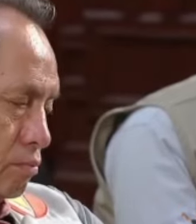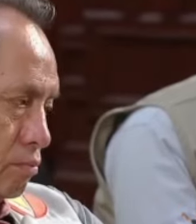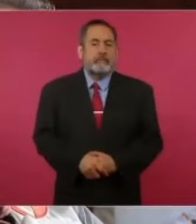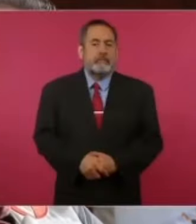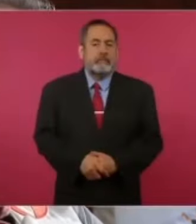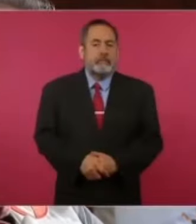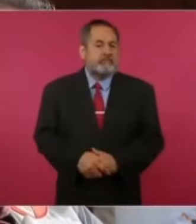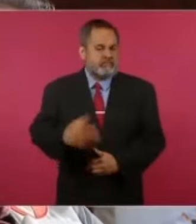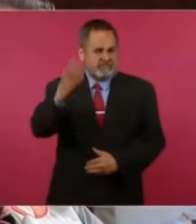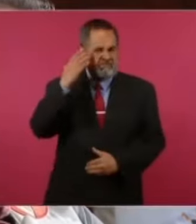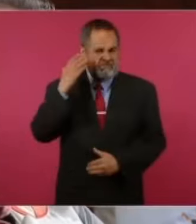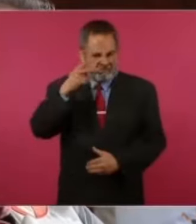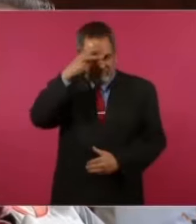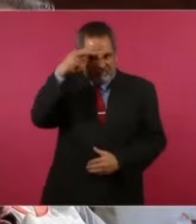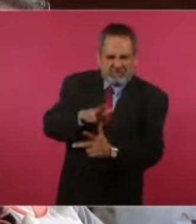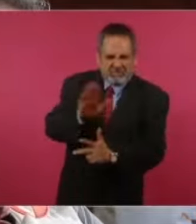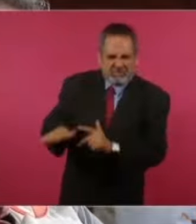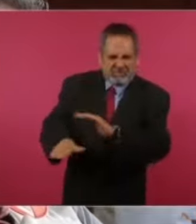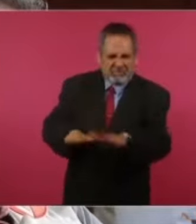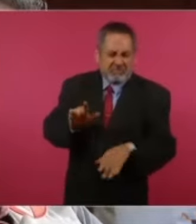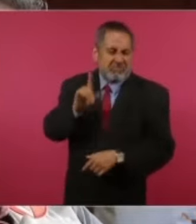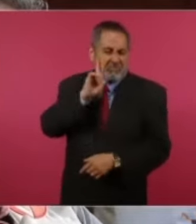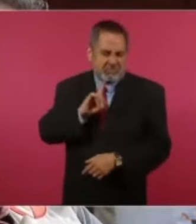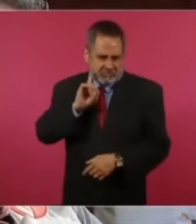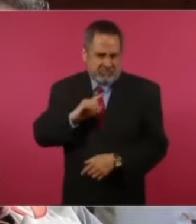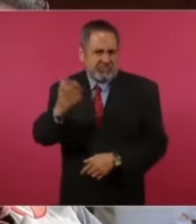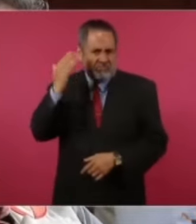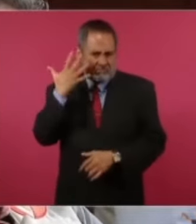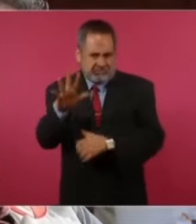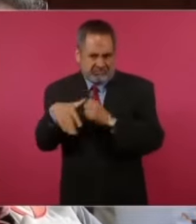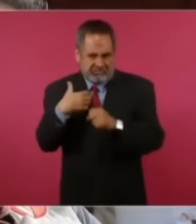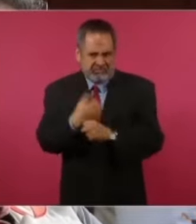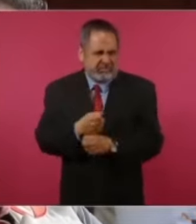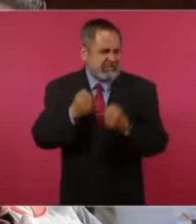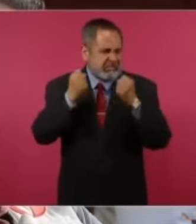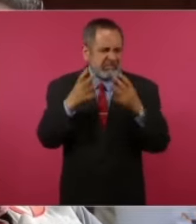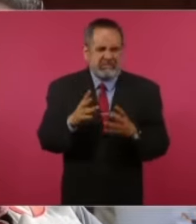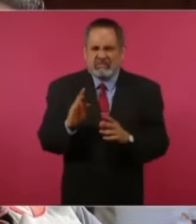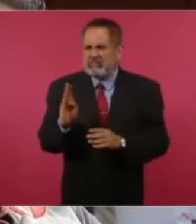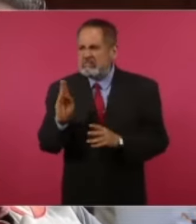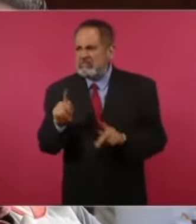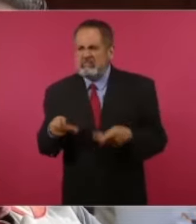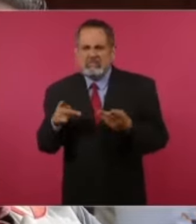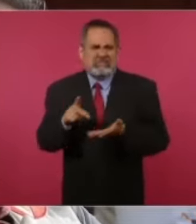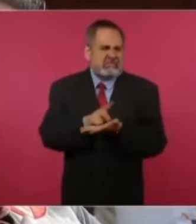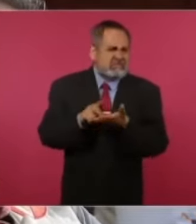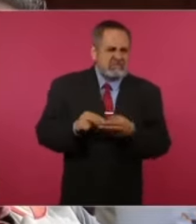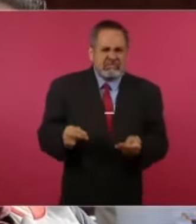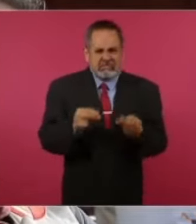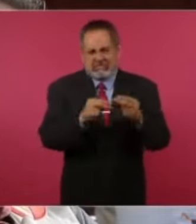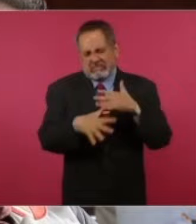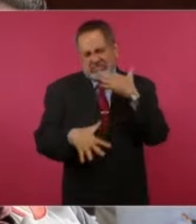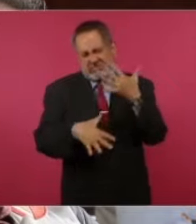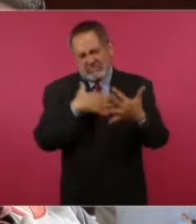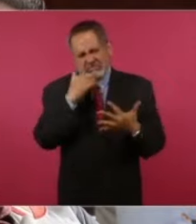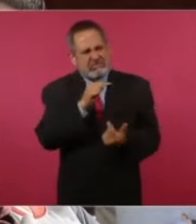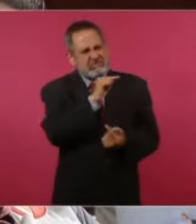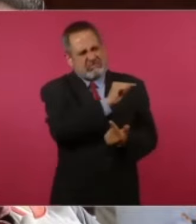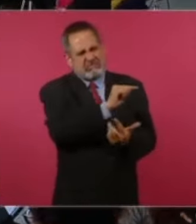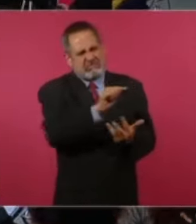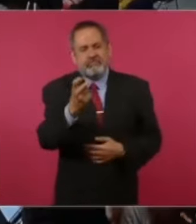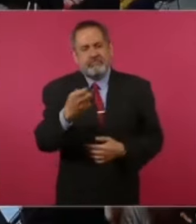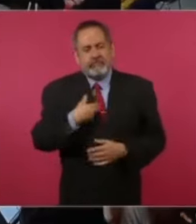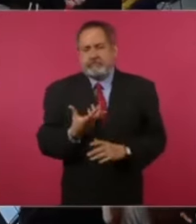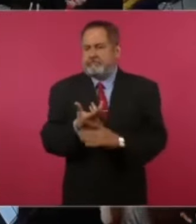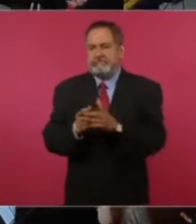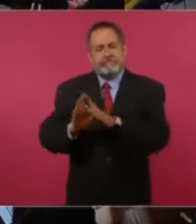feminicidios, una plaga de narcotráfico, una plaga de corrupción en cada rincón de la